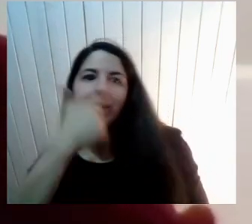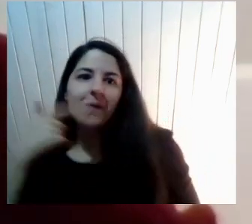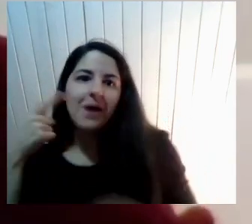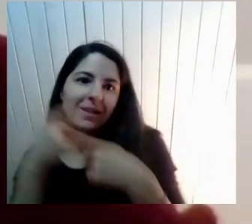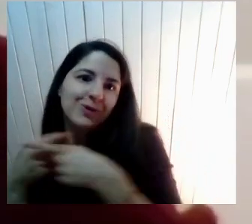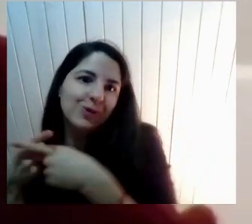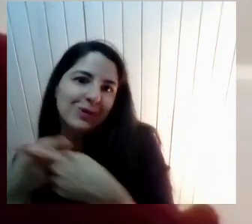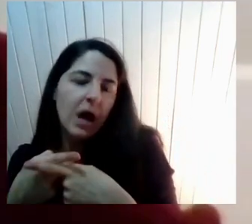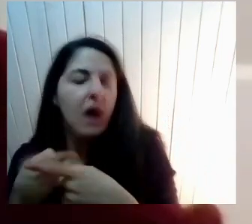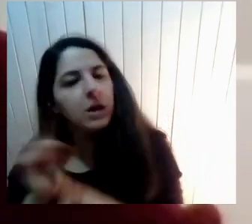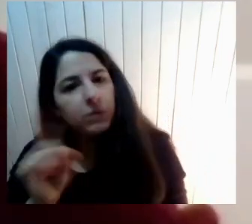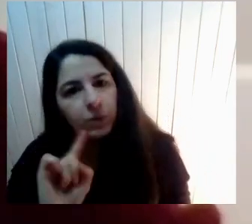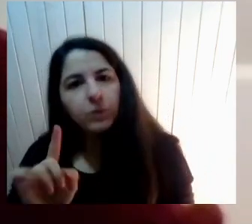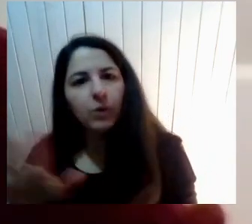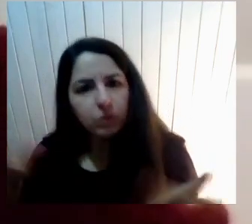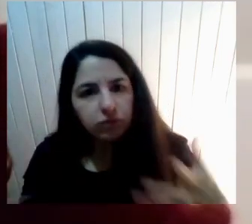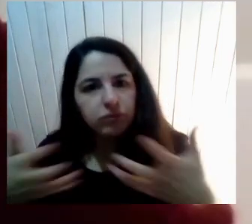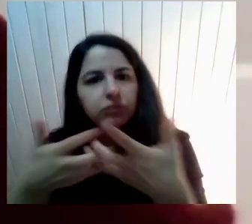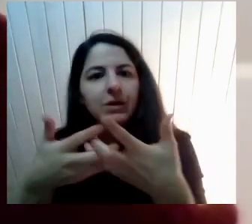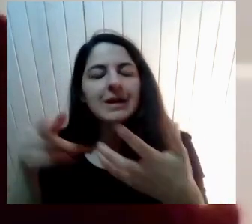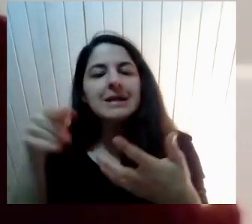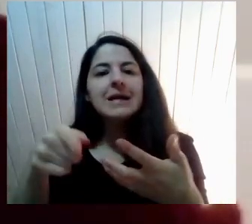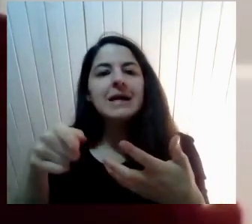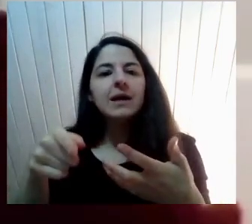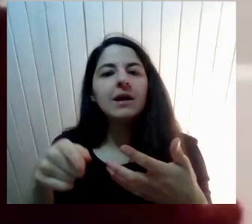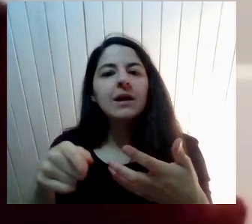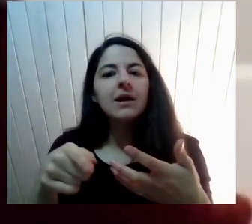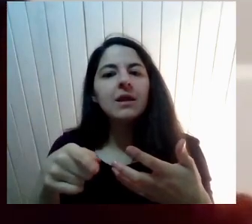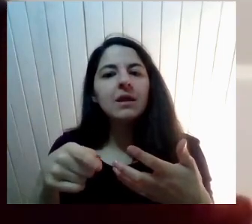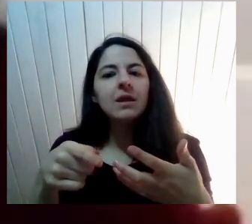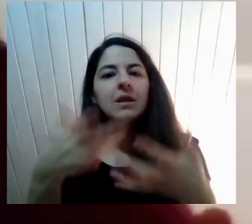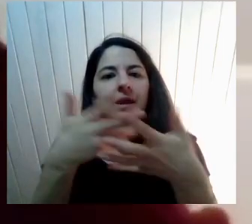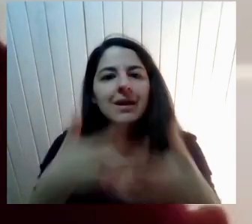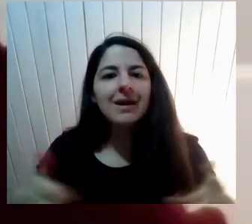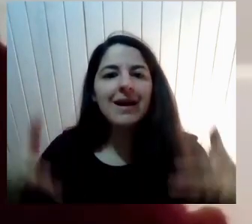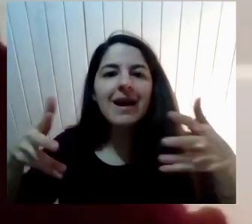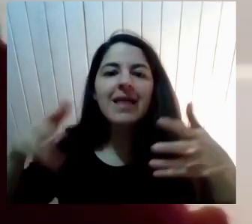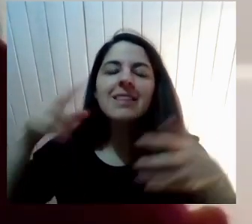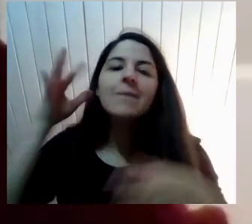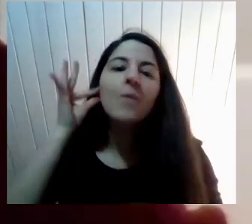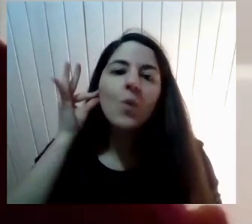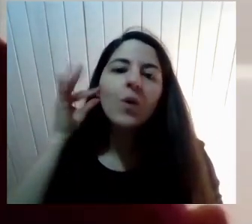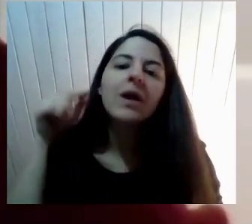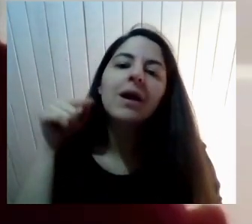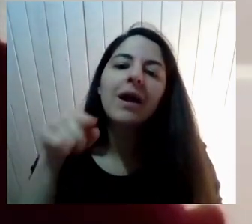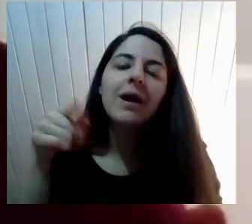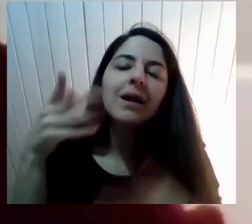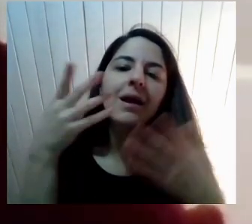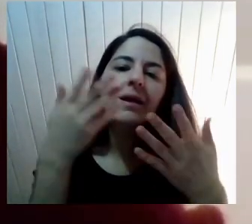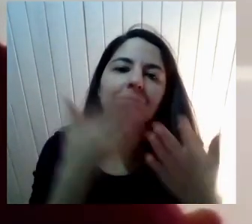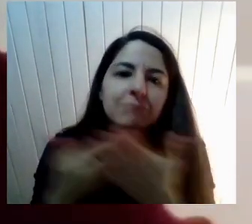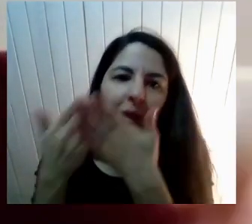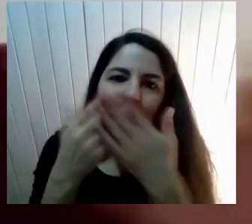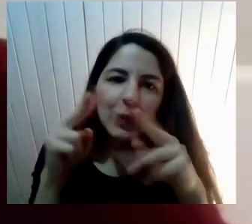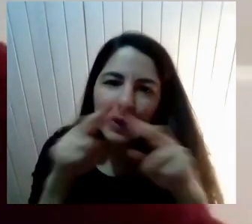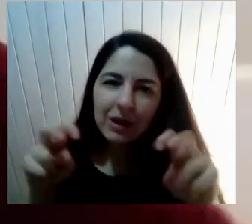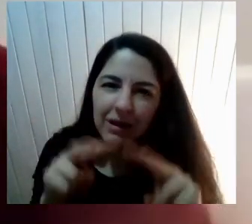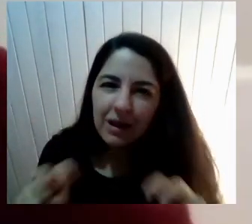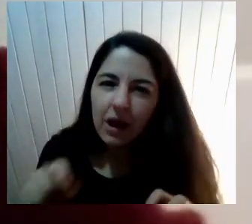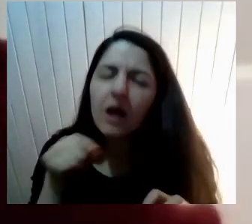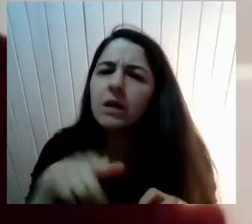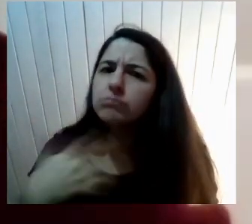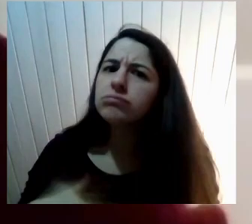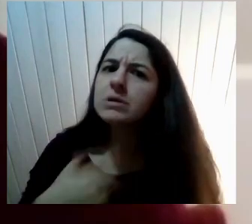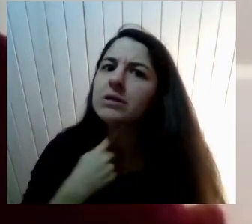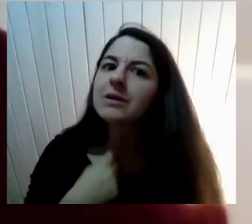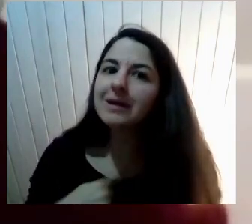finalmente Viene a botar Estos muros Que nos tienen Tan entorpecidos En ámbitos sociales Está bien interesante Así que En